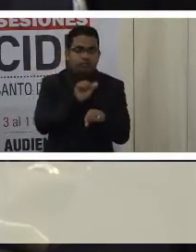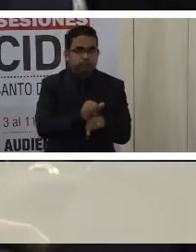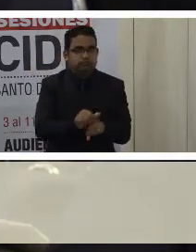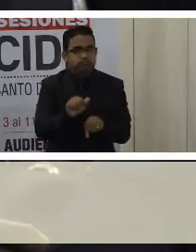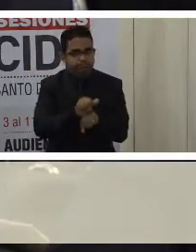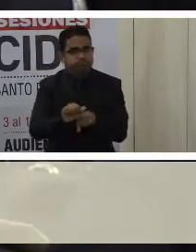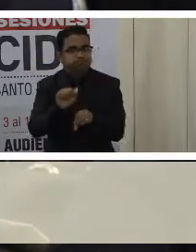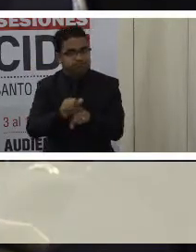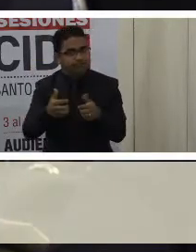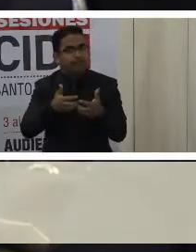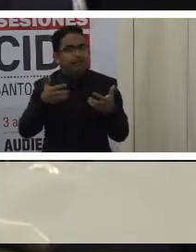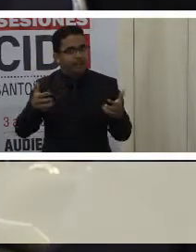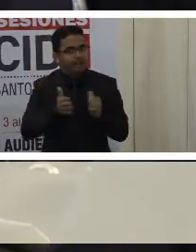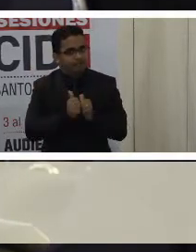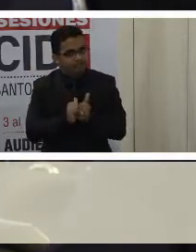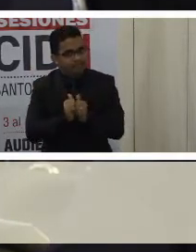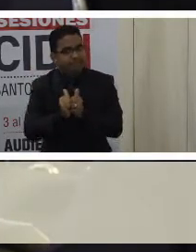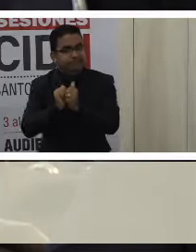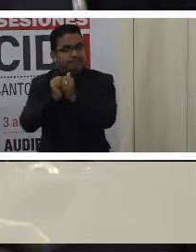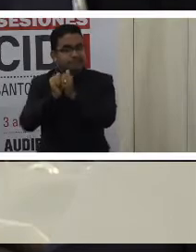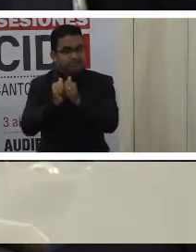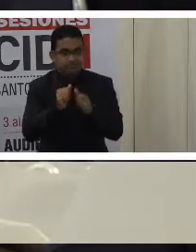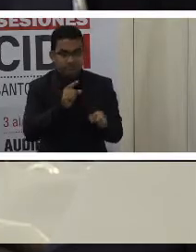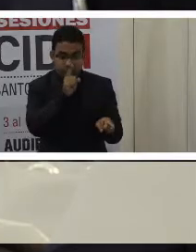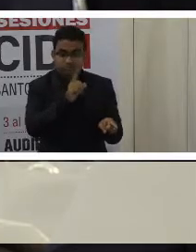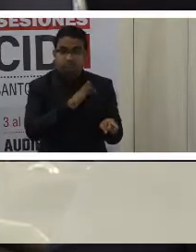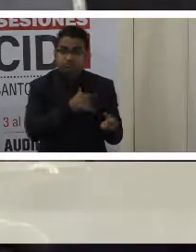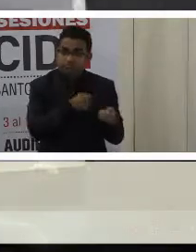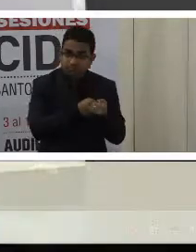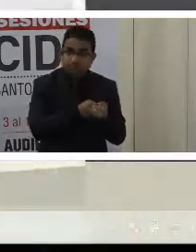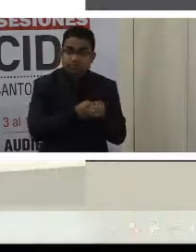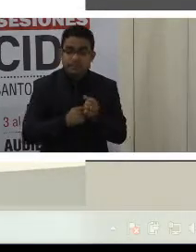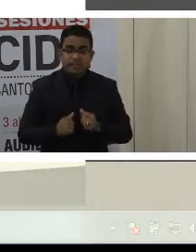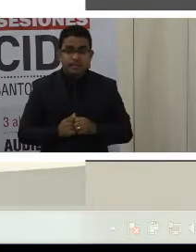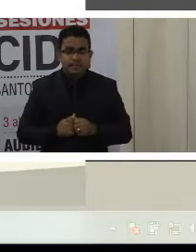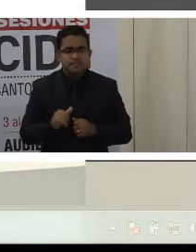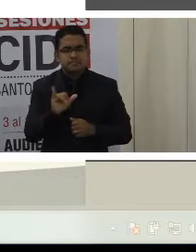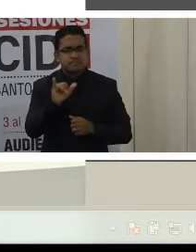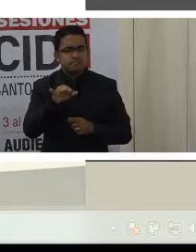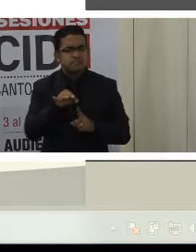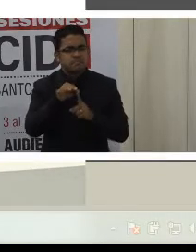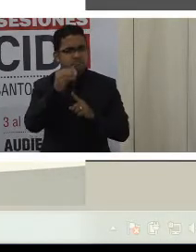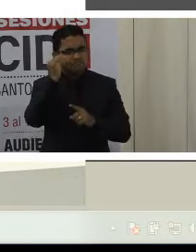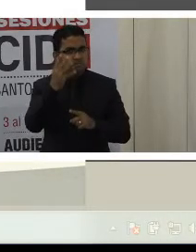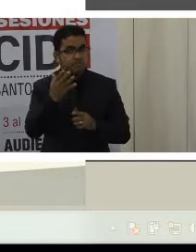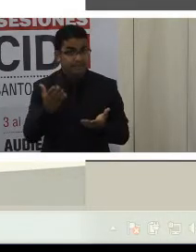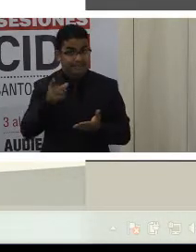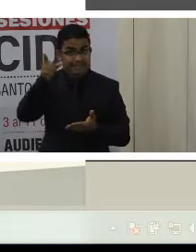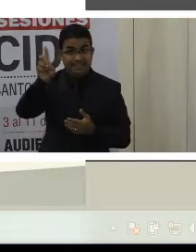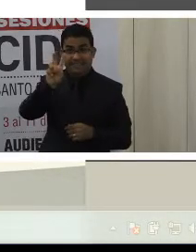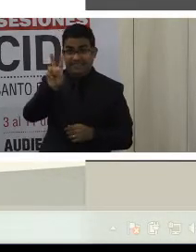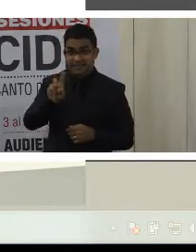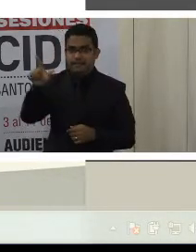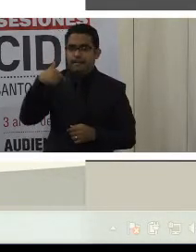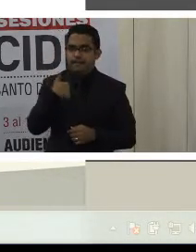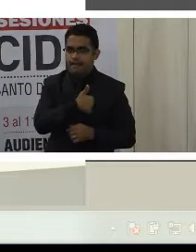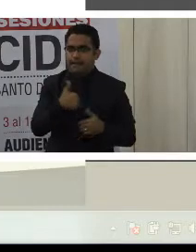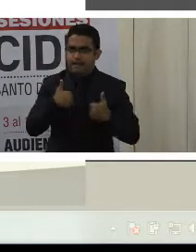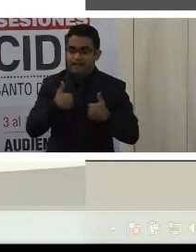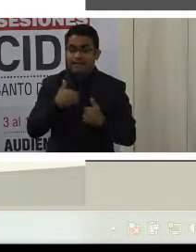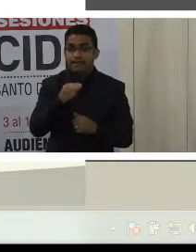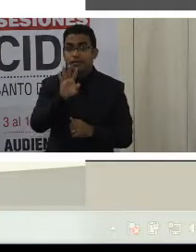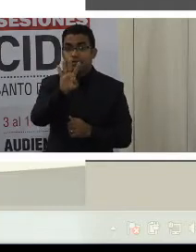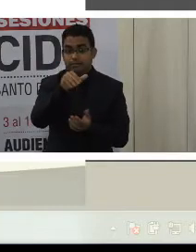paralímpico en nuestro país. Y quiero también destacar que nosotros tenemos hoy en Venezuela 4